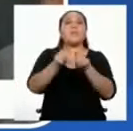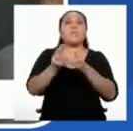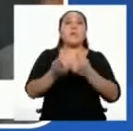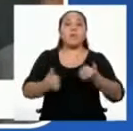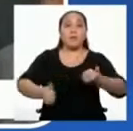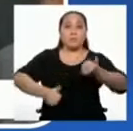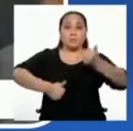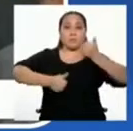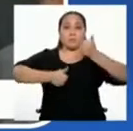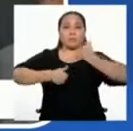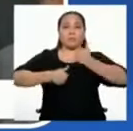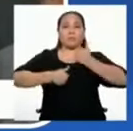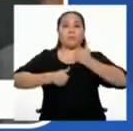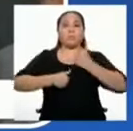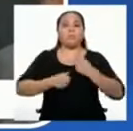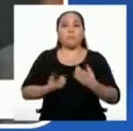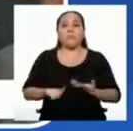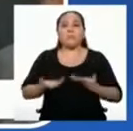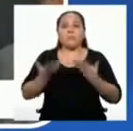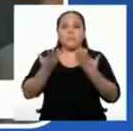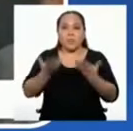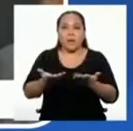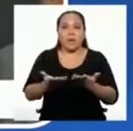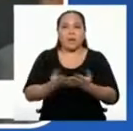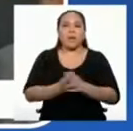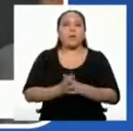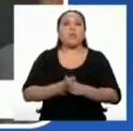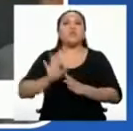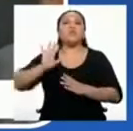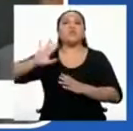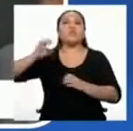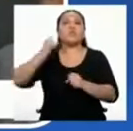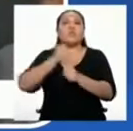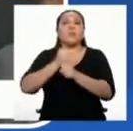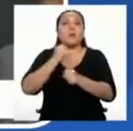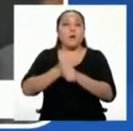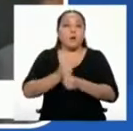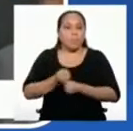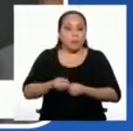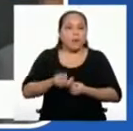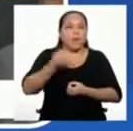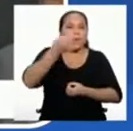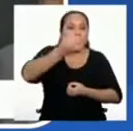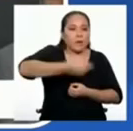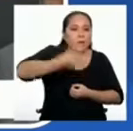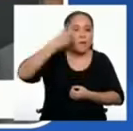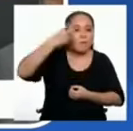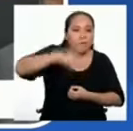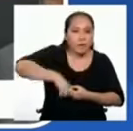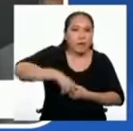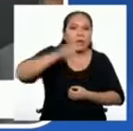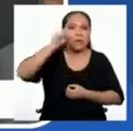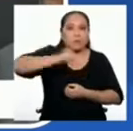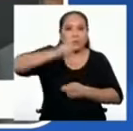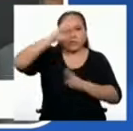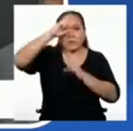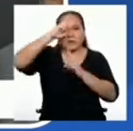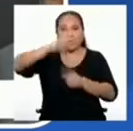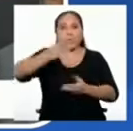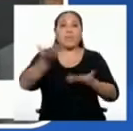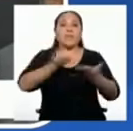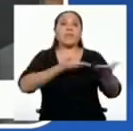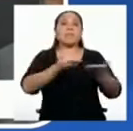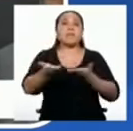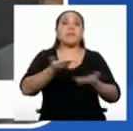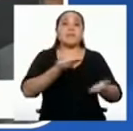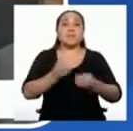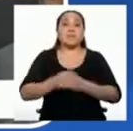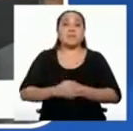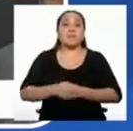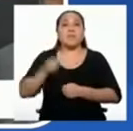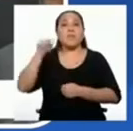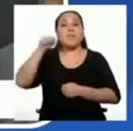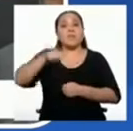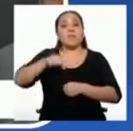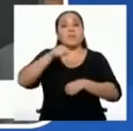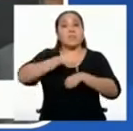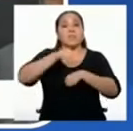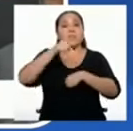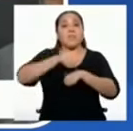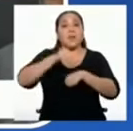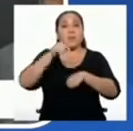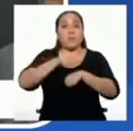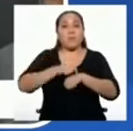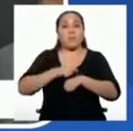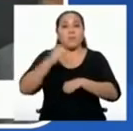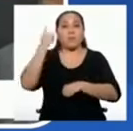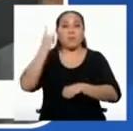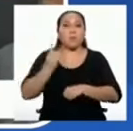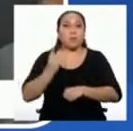adoptarán las medidas para garantizar los servicios públicos. Durante el estado de emergencia